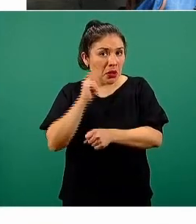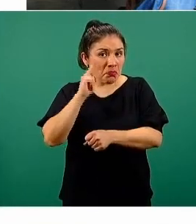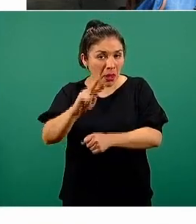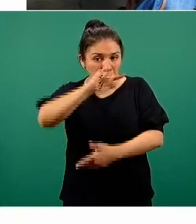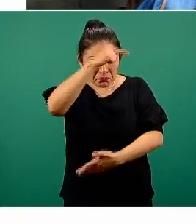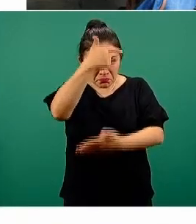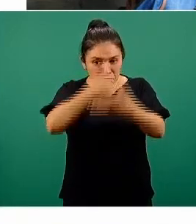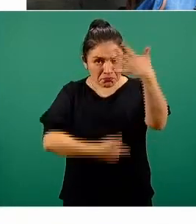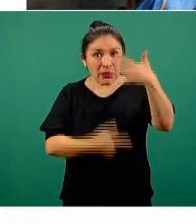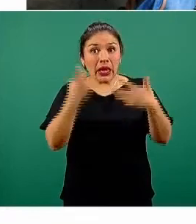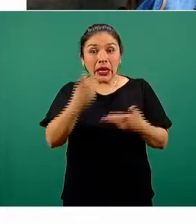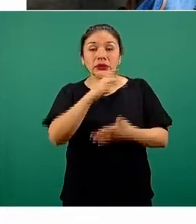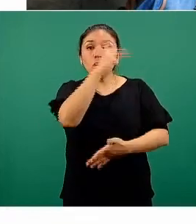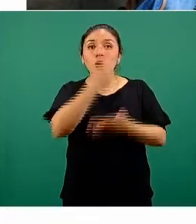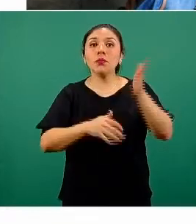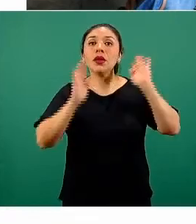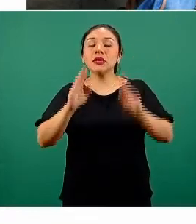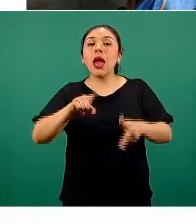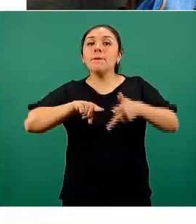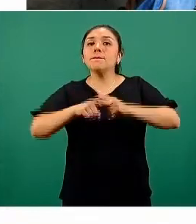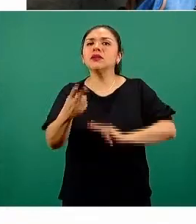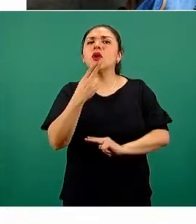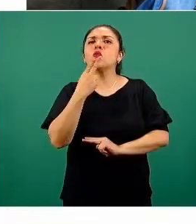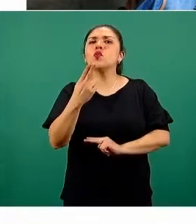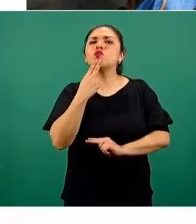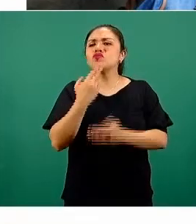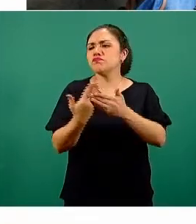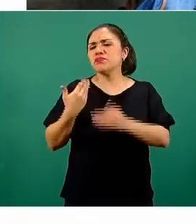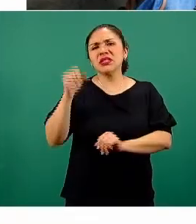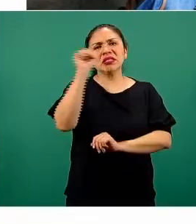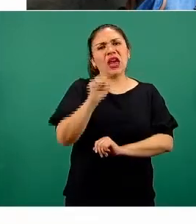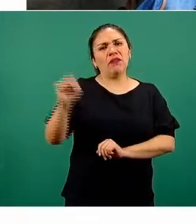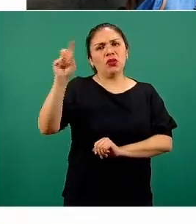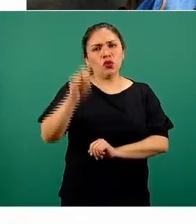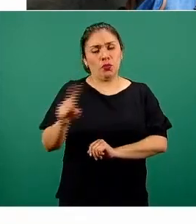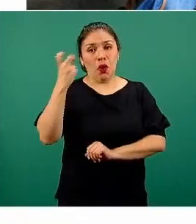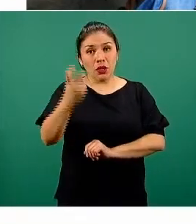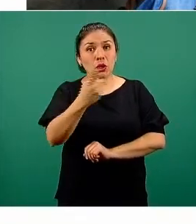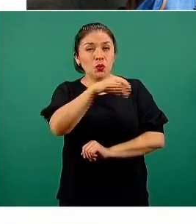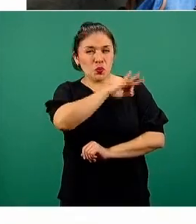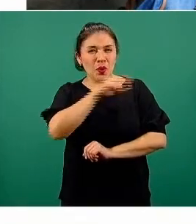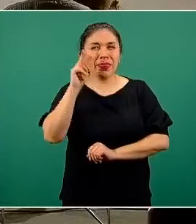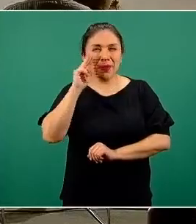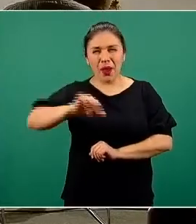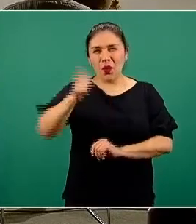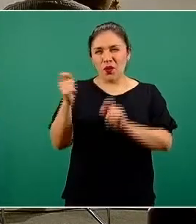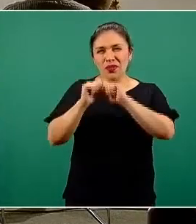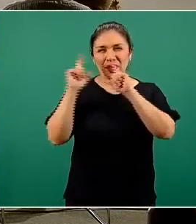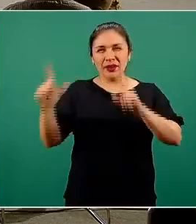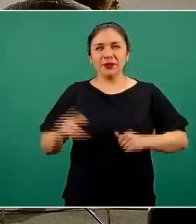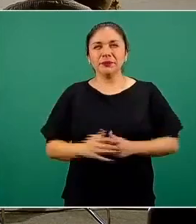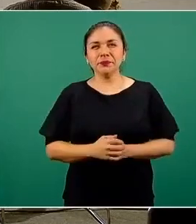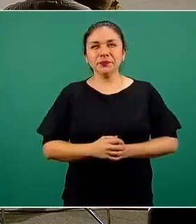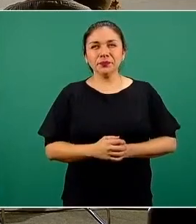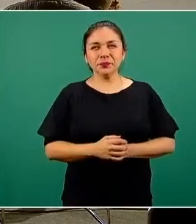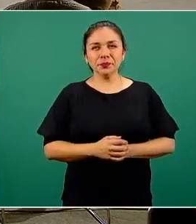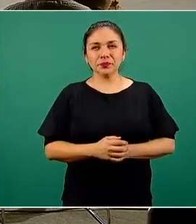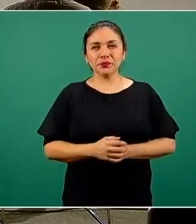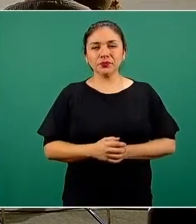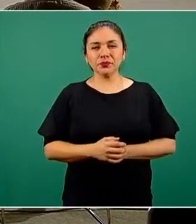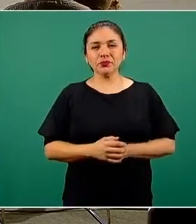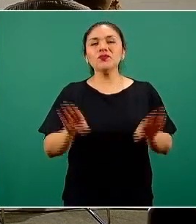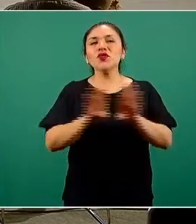programa que se empezó a utilizar desde el fin de semana y podemos ver en la siguiente imagen algunas